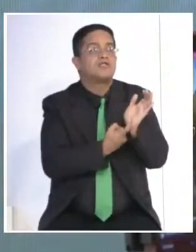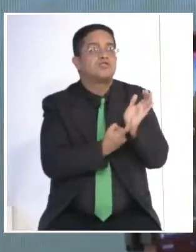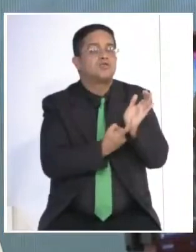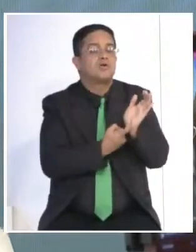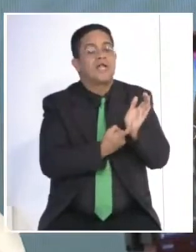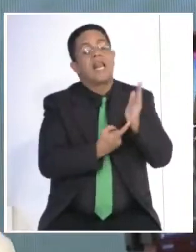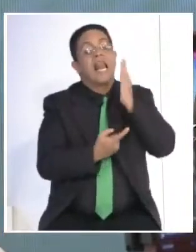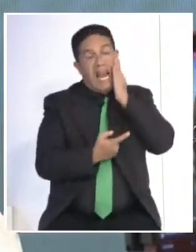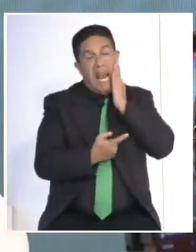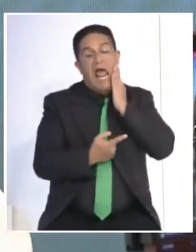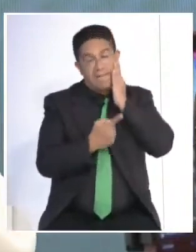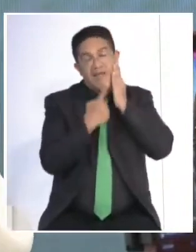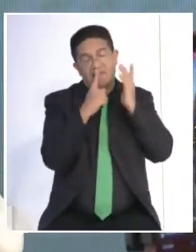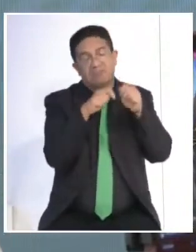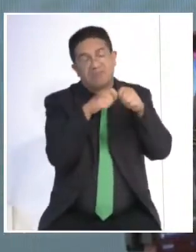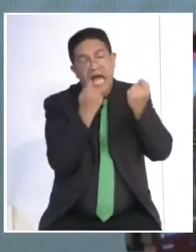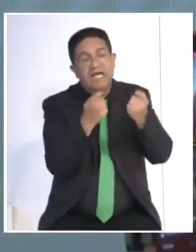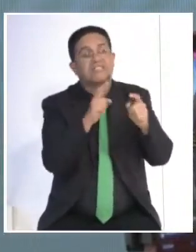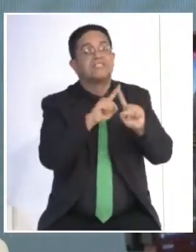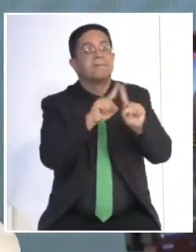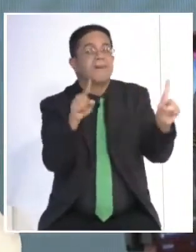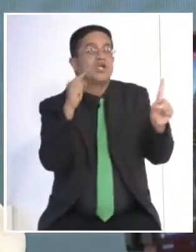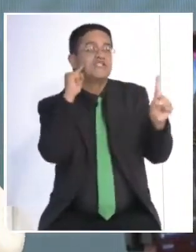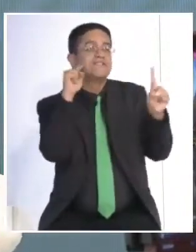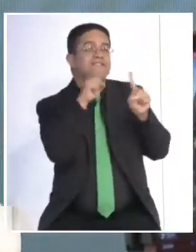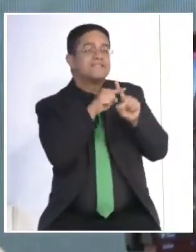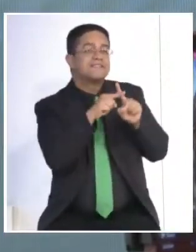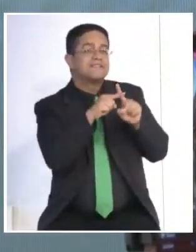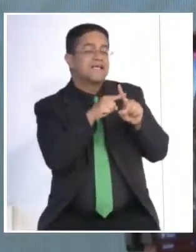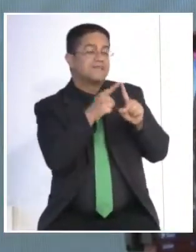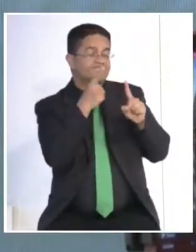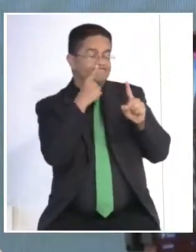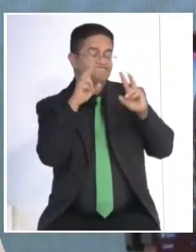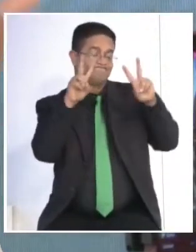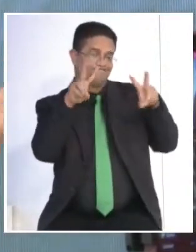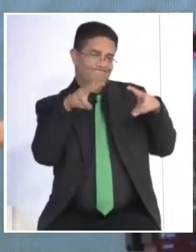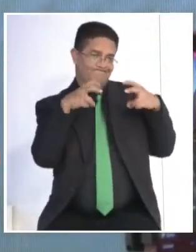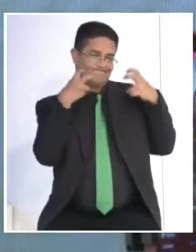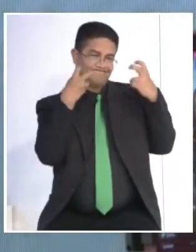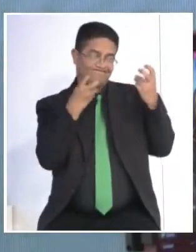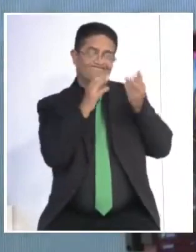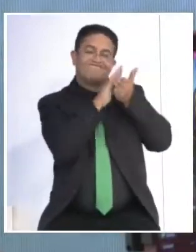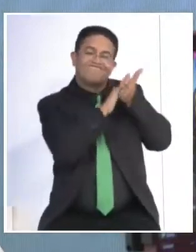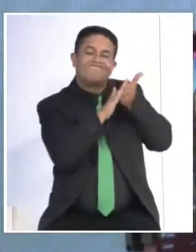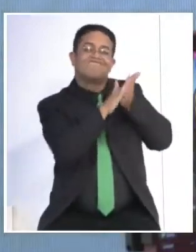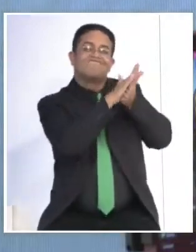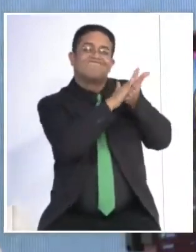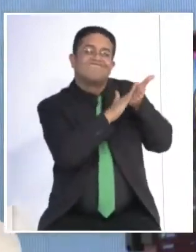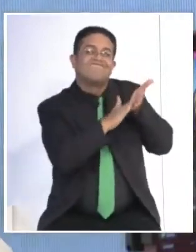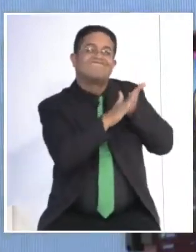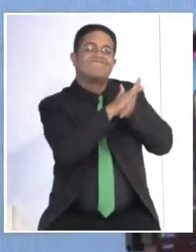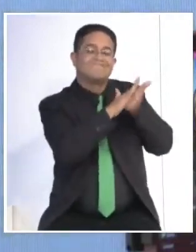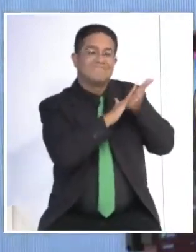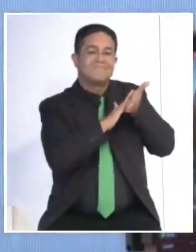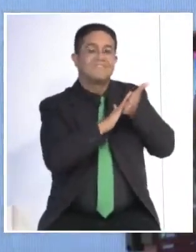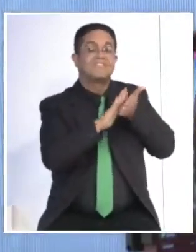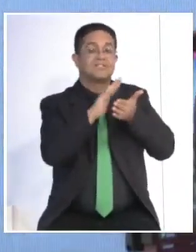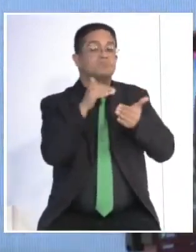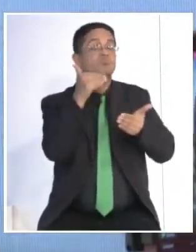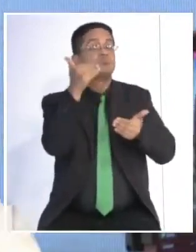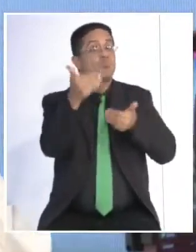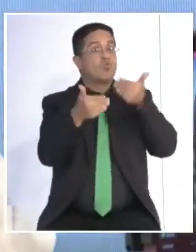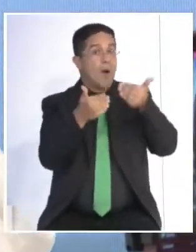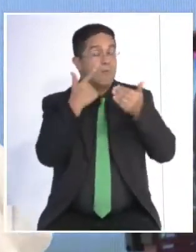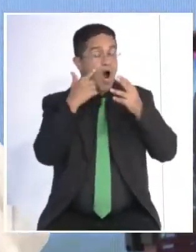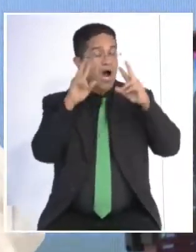piel sigue estando socavada. Sin embargo, la idea de este tratamiento es hacer un remodelado en la piel con el pasar de las sesiones y que la piel vaya formando